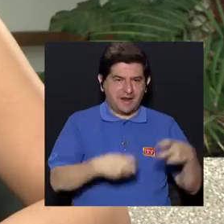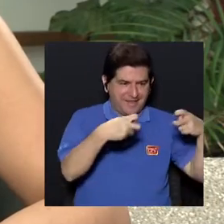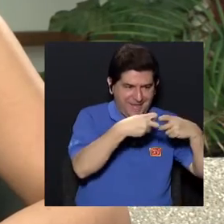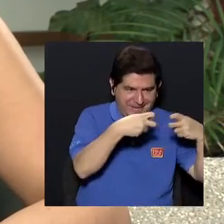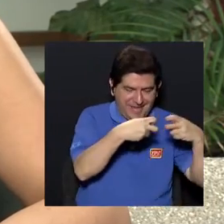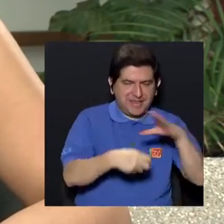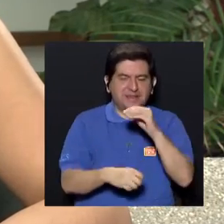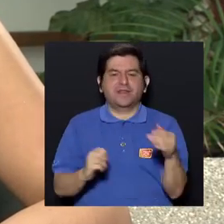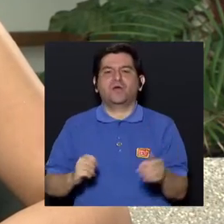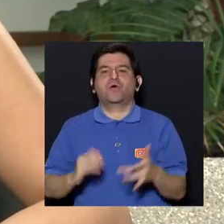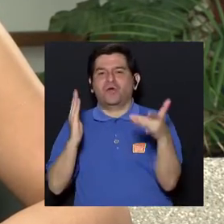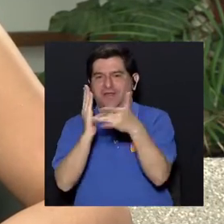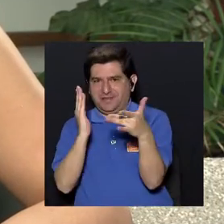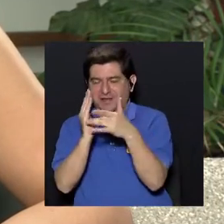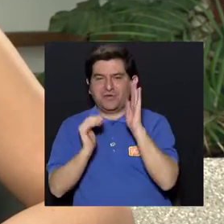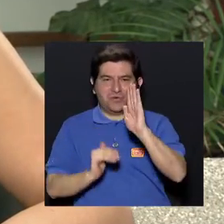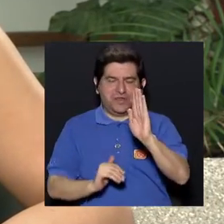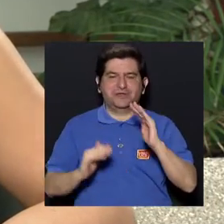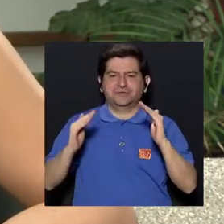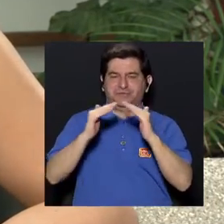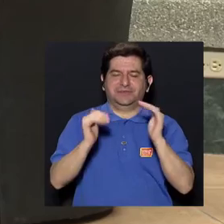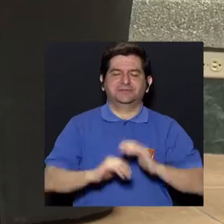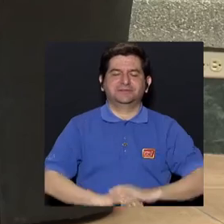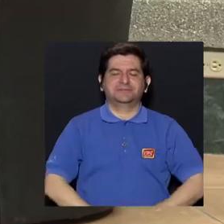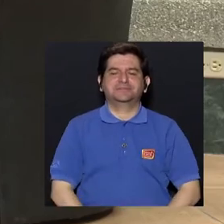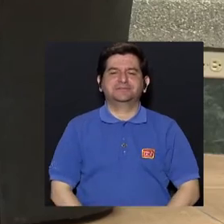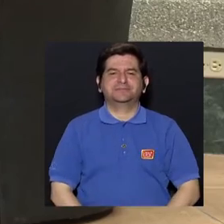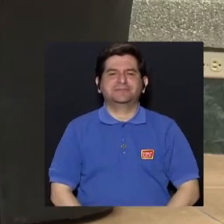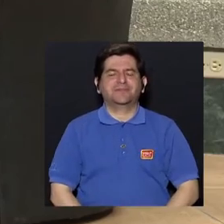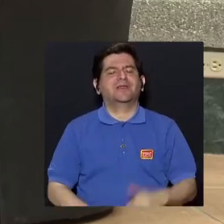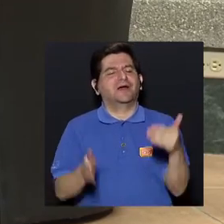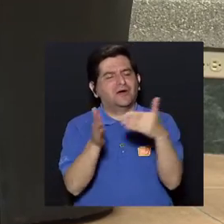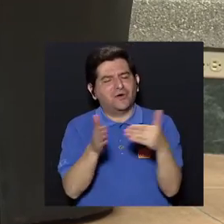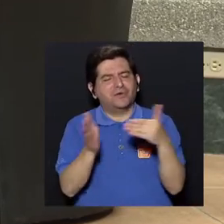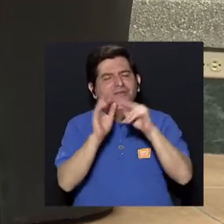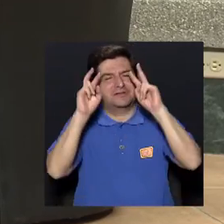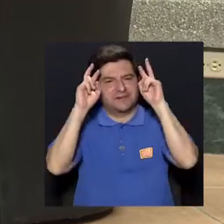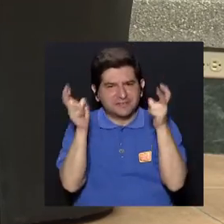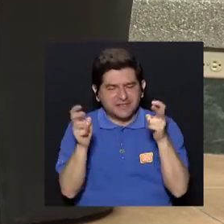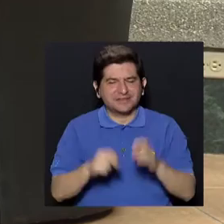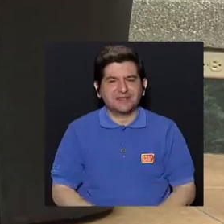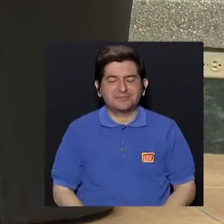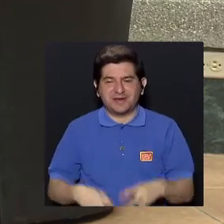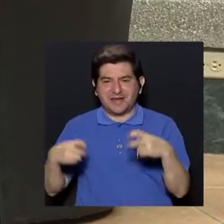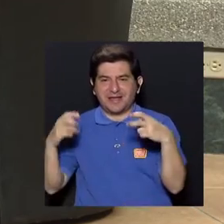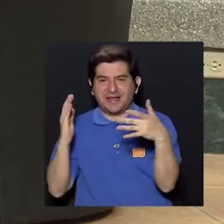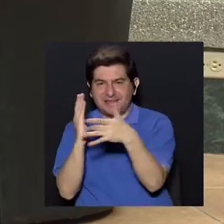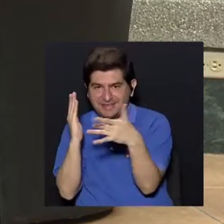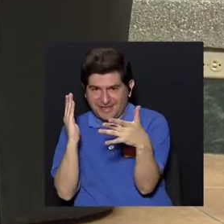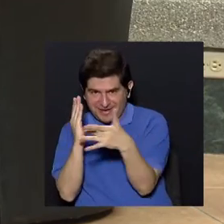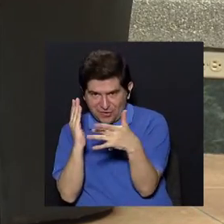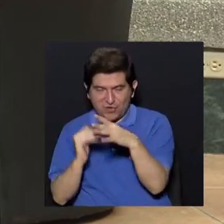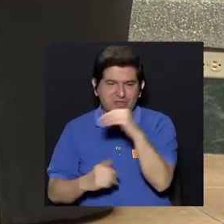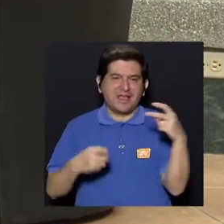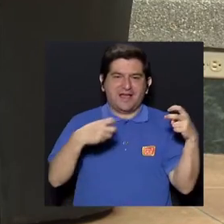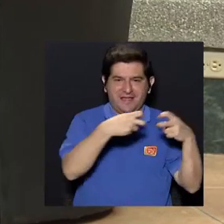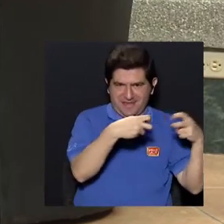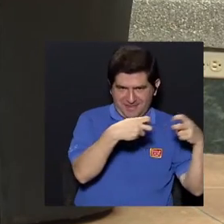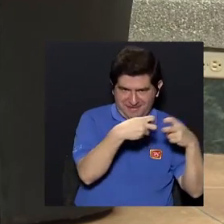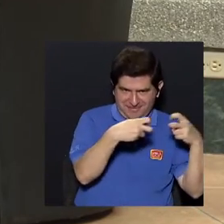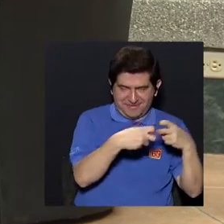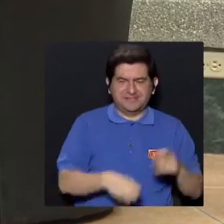eléctricos y electrónicos allá en sus casas. Y bueno, retomemos entonces el tema de los electrónicos y los